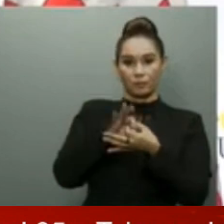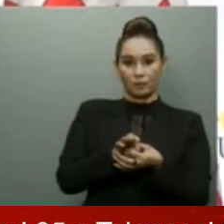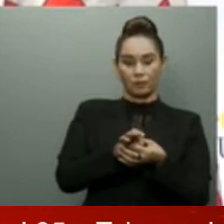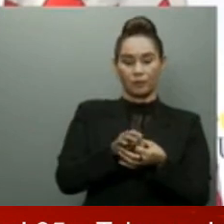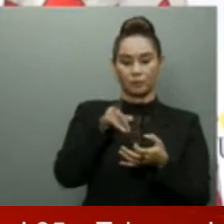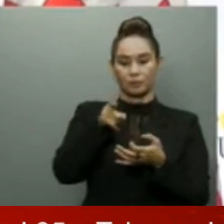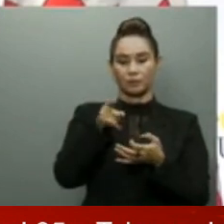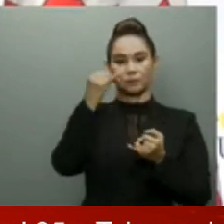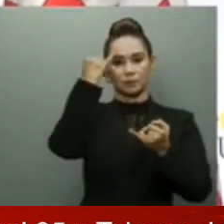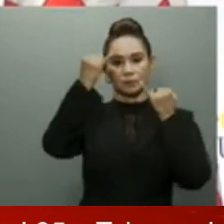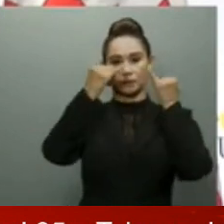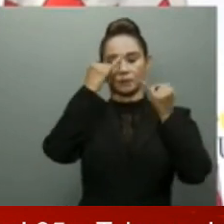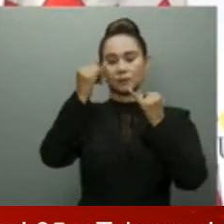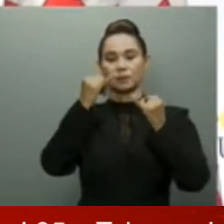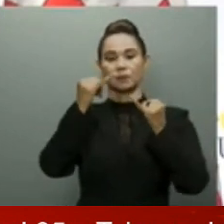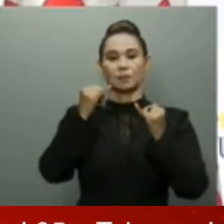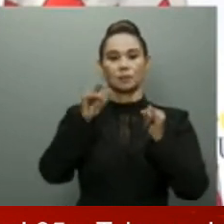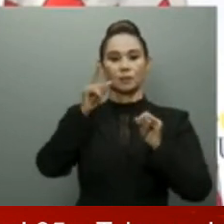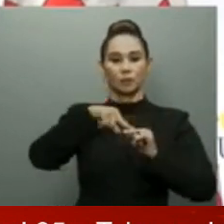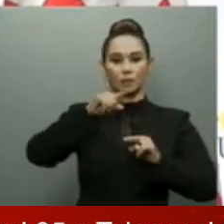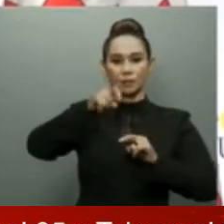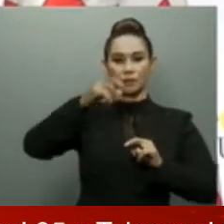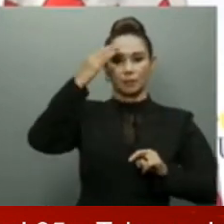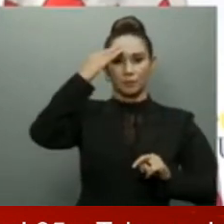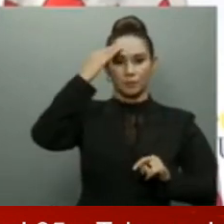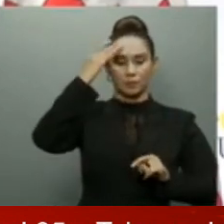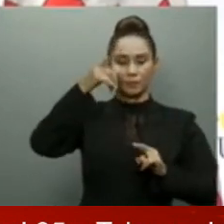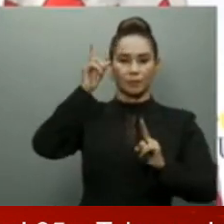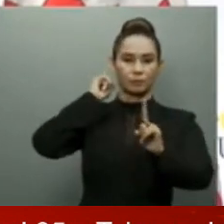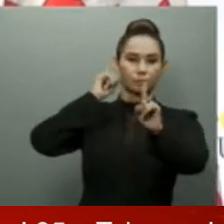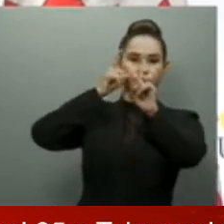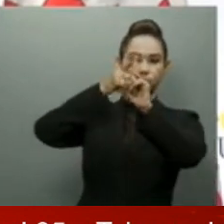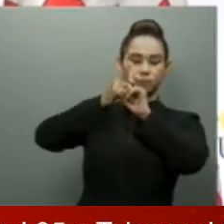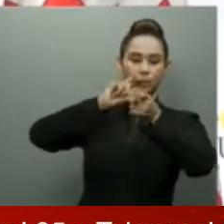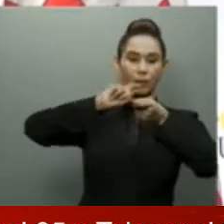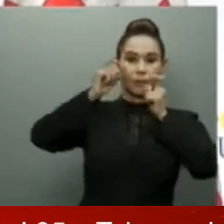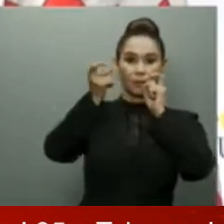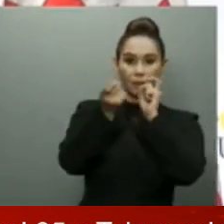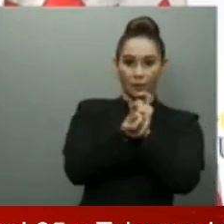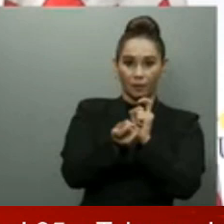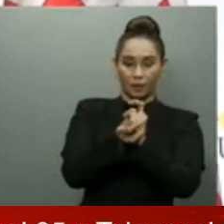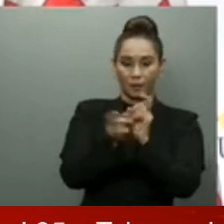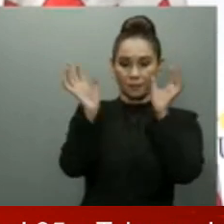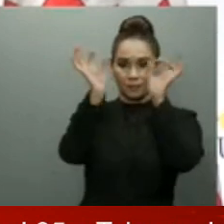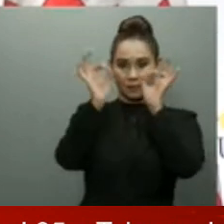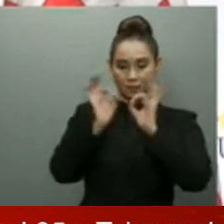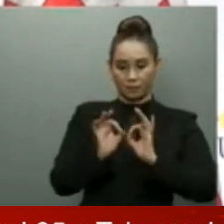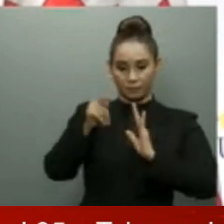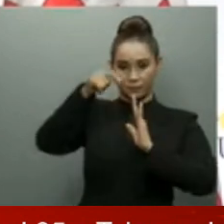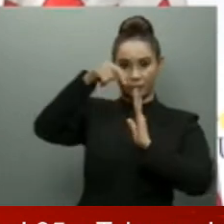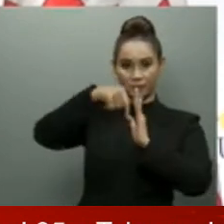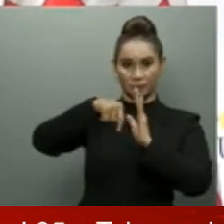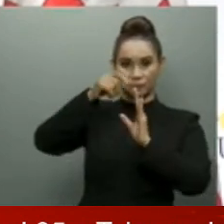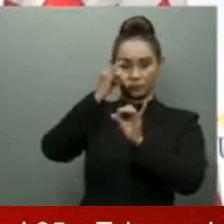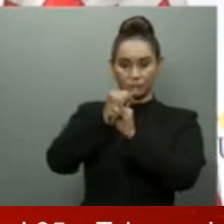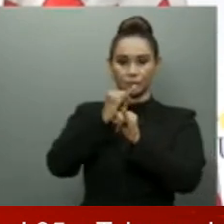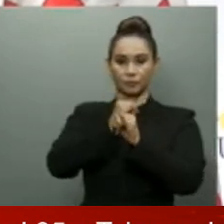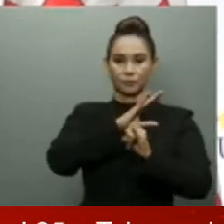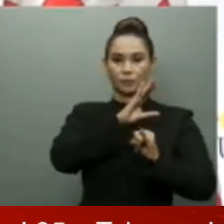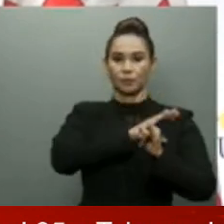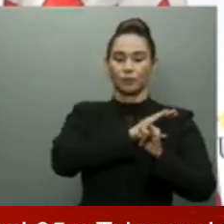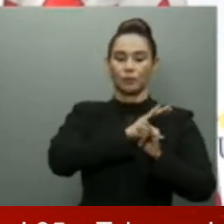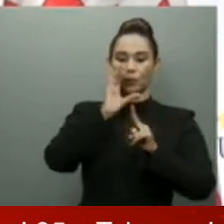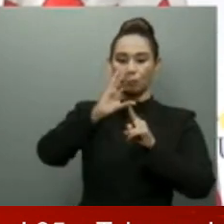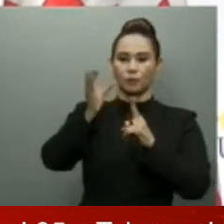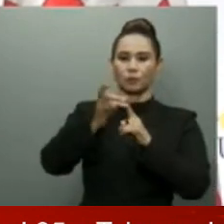tenemos que estar conscientes de que el mayor reto es cambiar el paradigma de la Policía Nacional con un nuevo modelo de cultura policial,